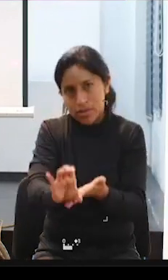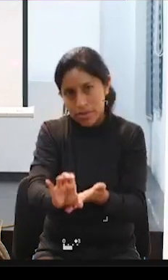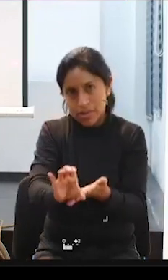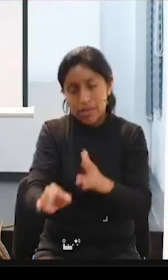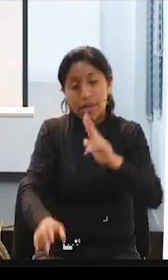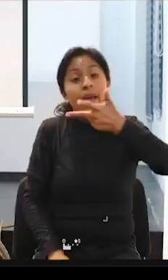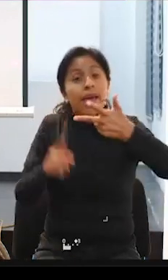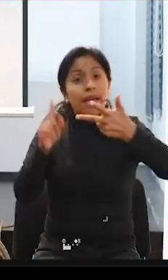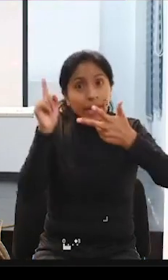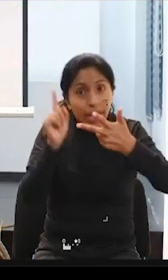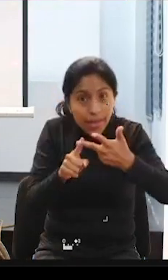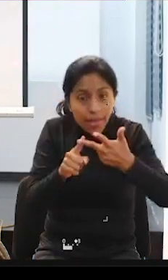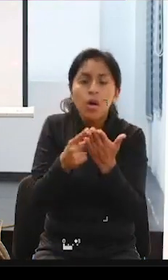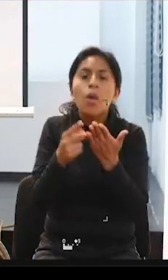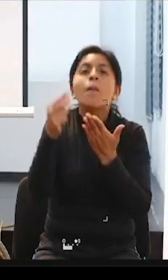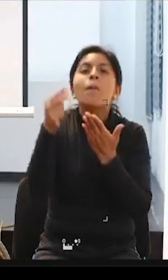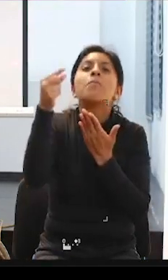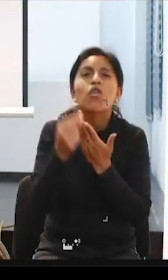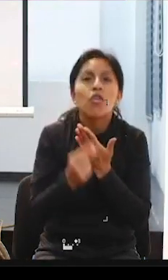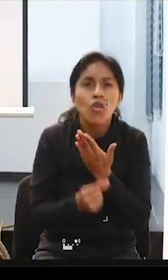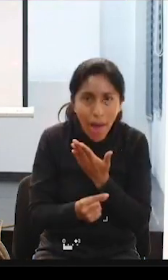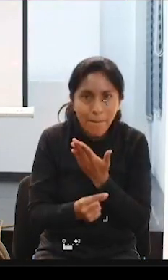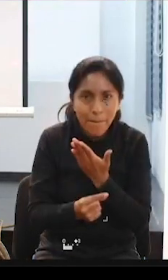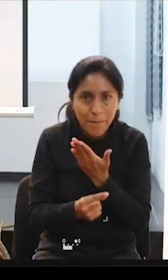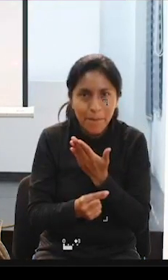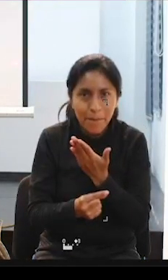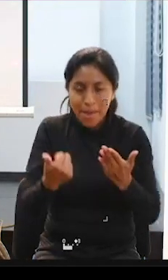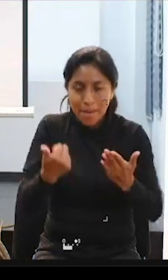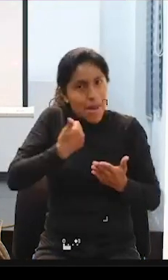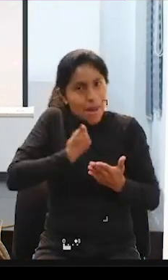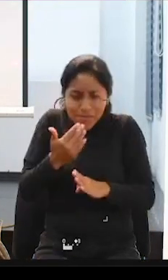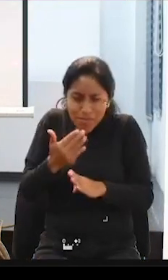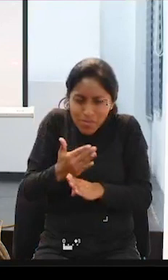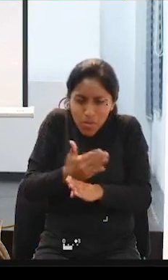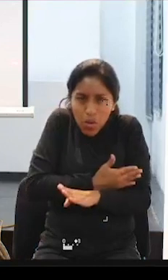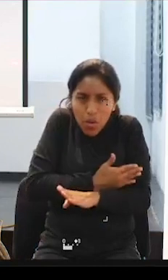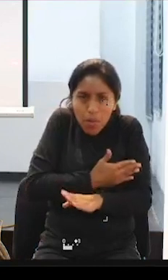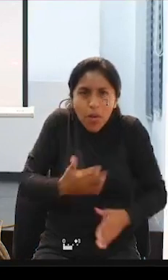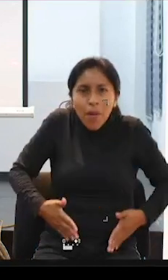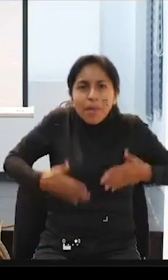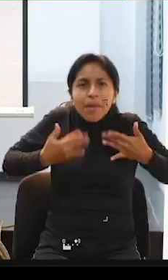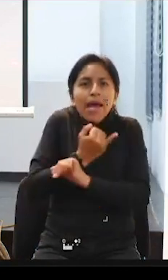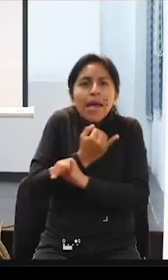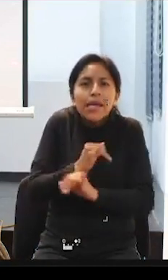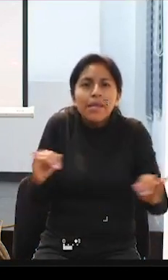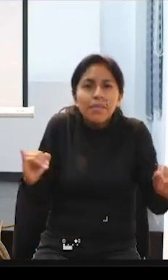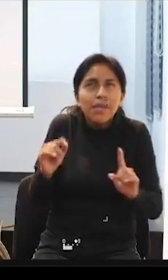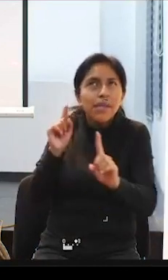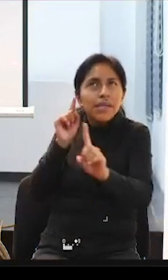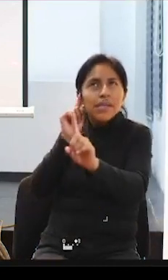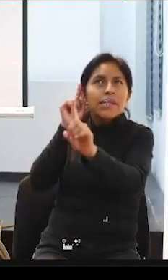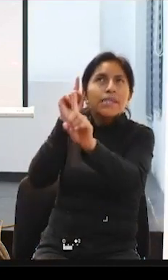un programa. Es un programa para que nos podamos independizar y lograr nuestro sueño. Entonces,